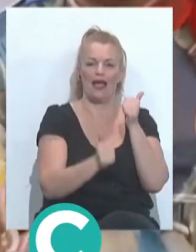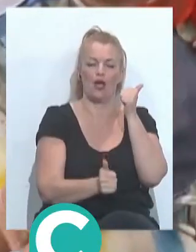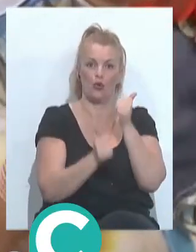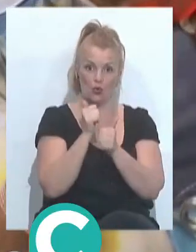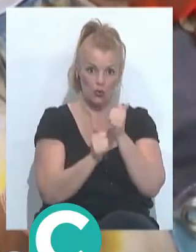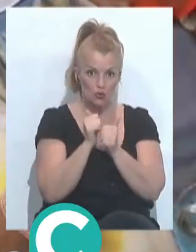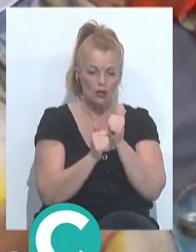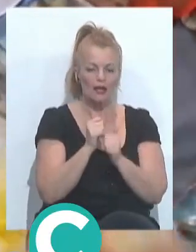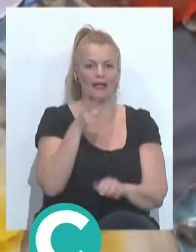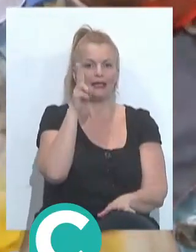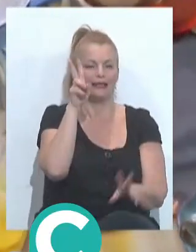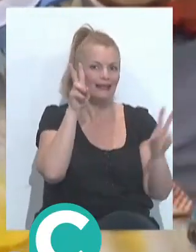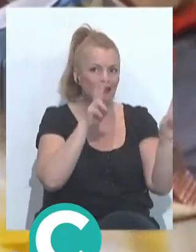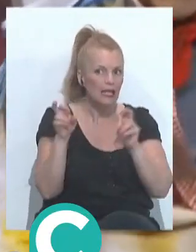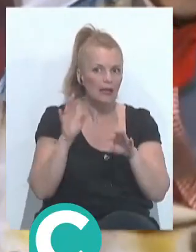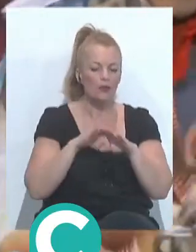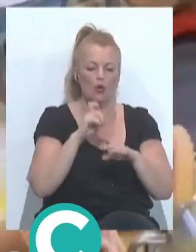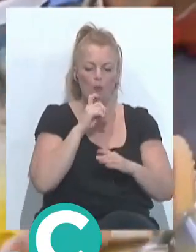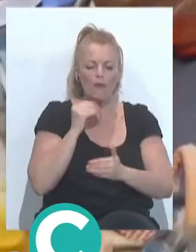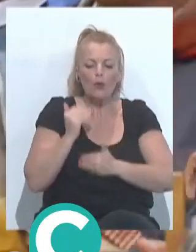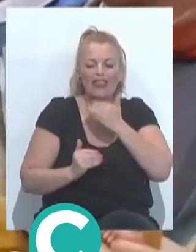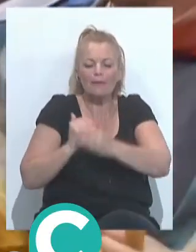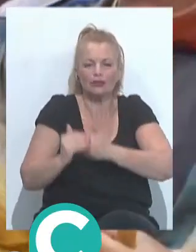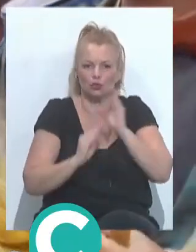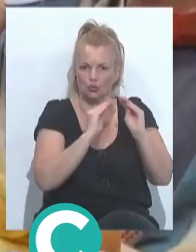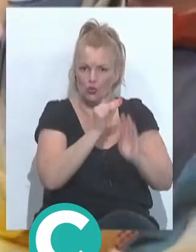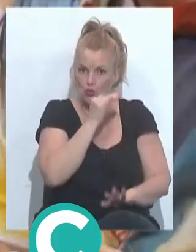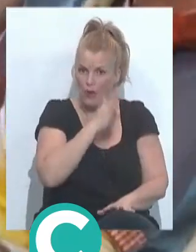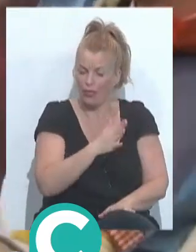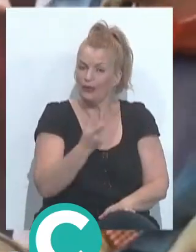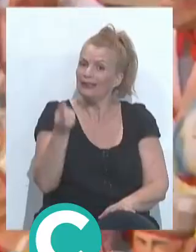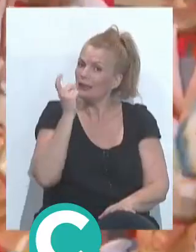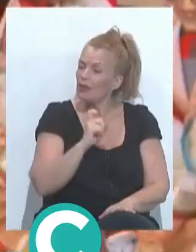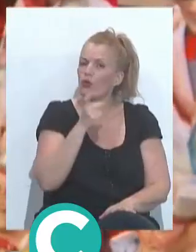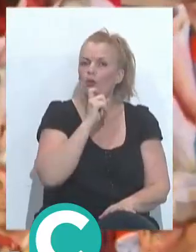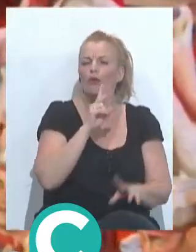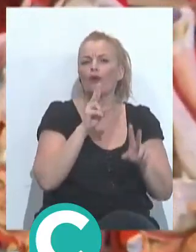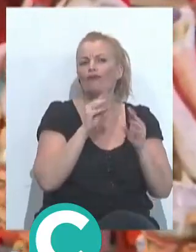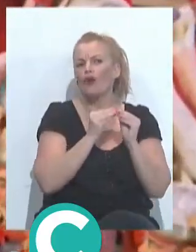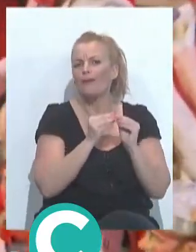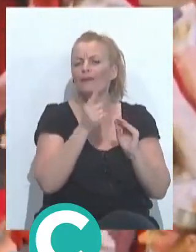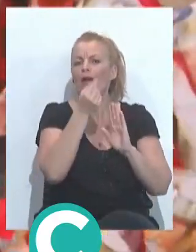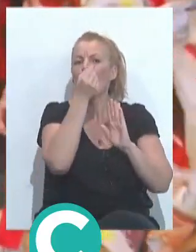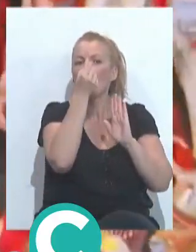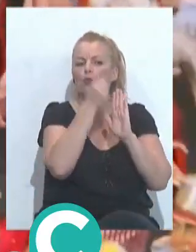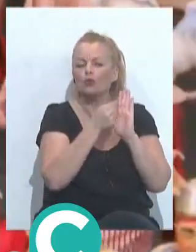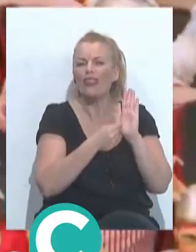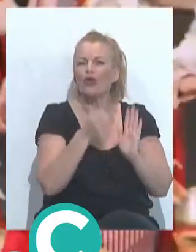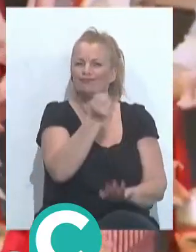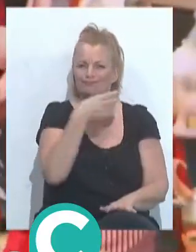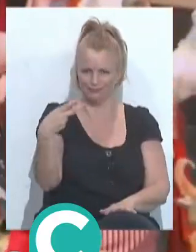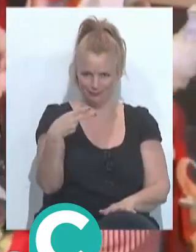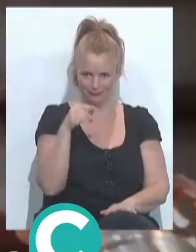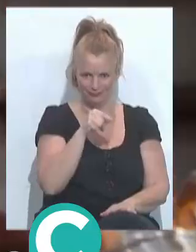concurso, tanto de los modos de proceder del jurado, como después a la hora de ver las puntuaciones, el eterno debate de las